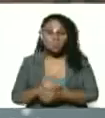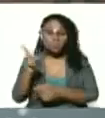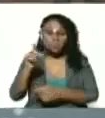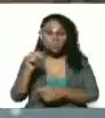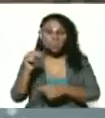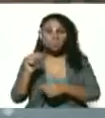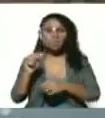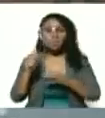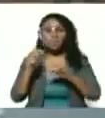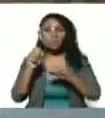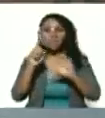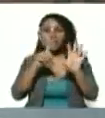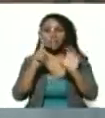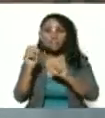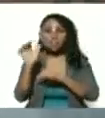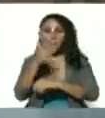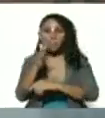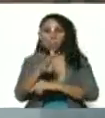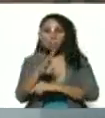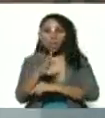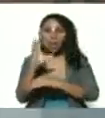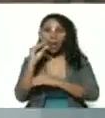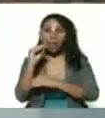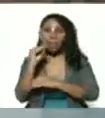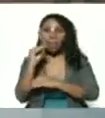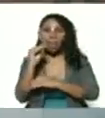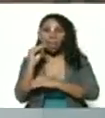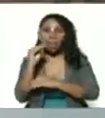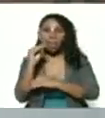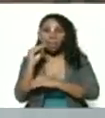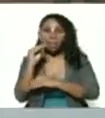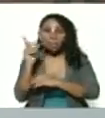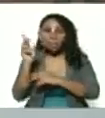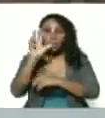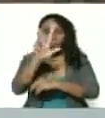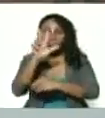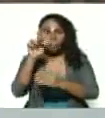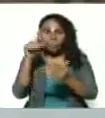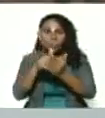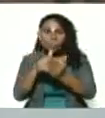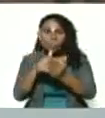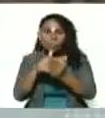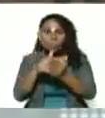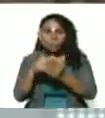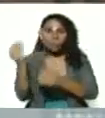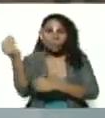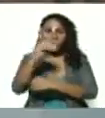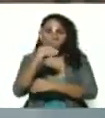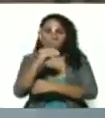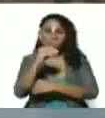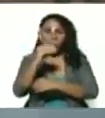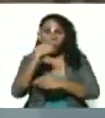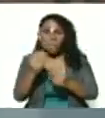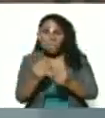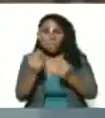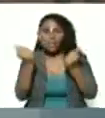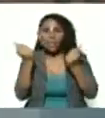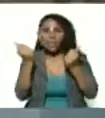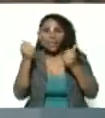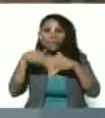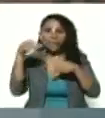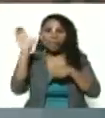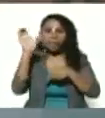60. Se habla, Carmen Teresa, de 3.000 o más desaparecidos en Caracas.